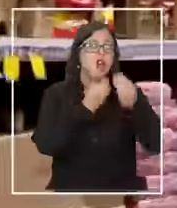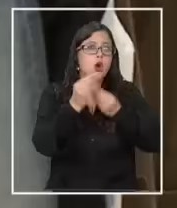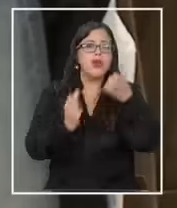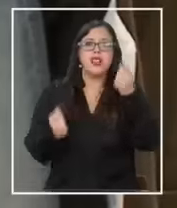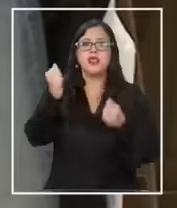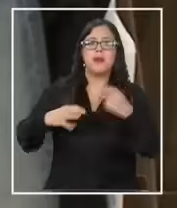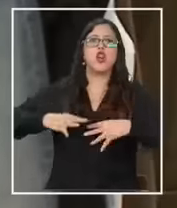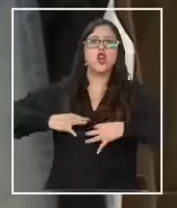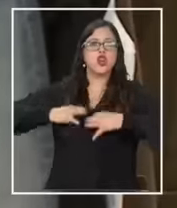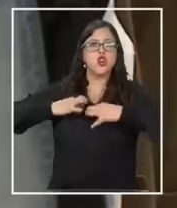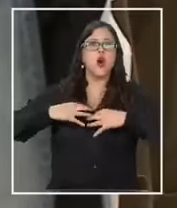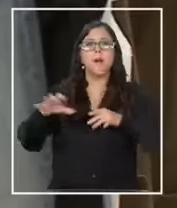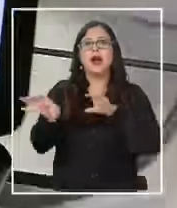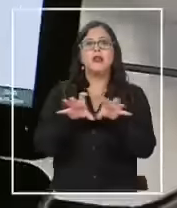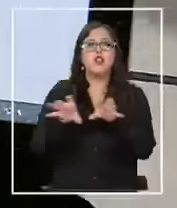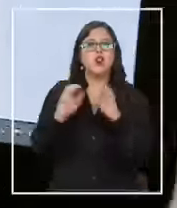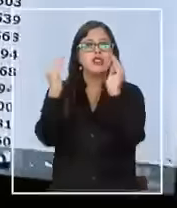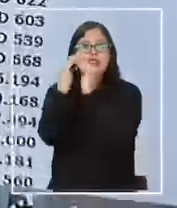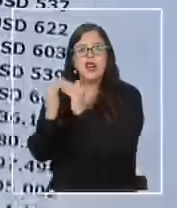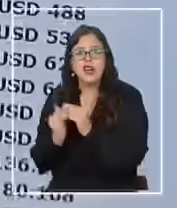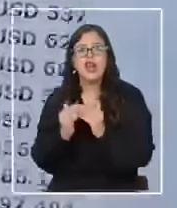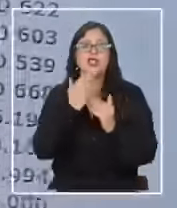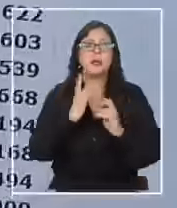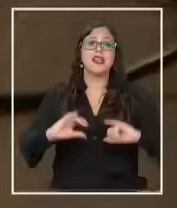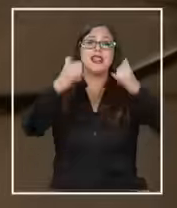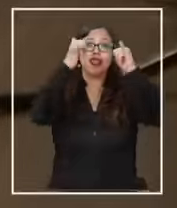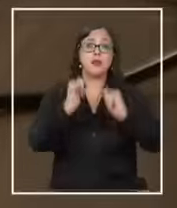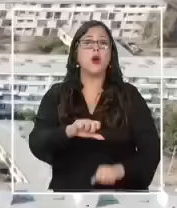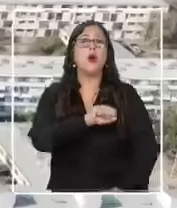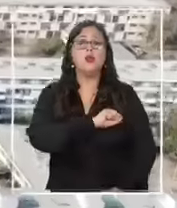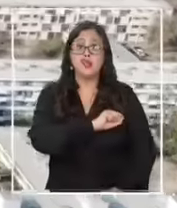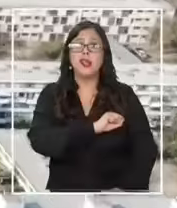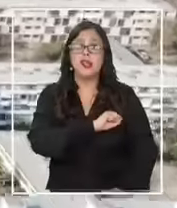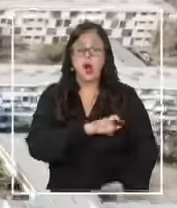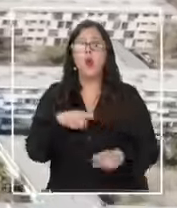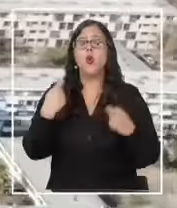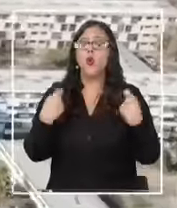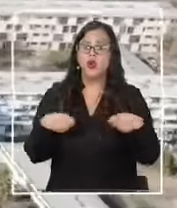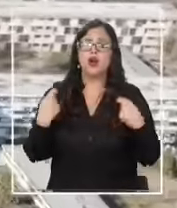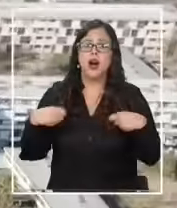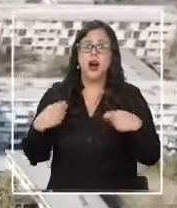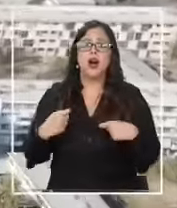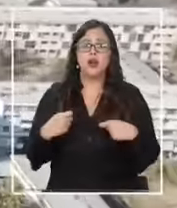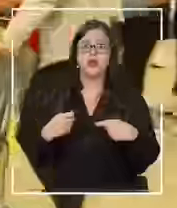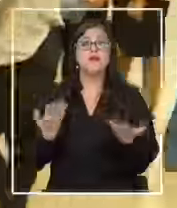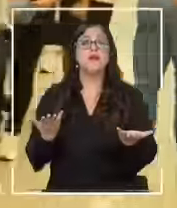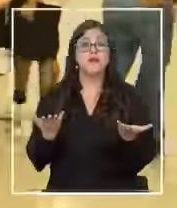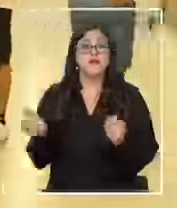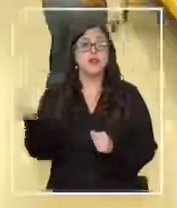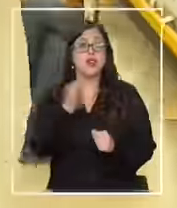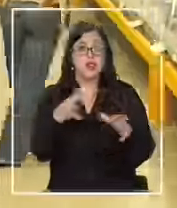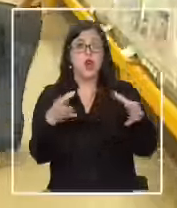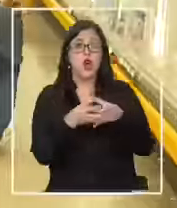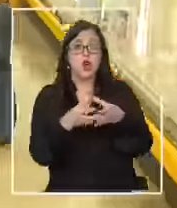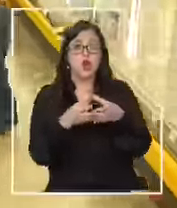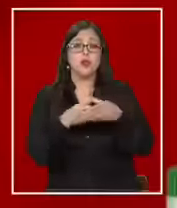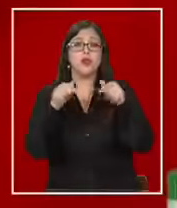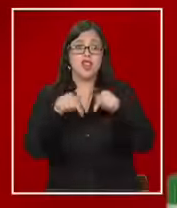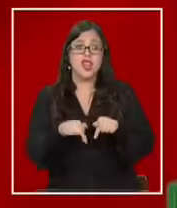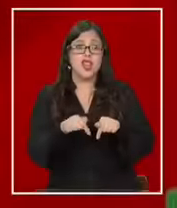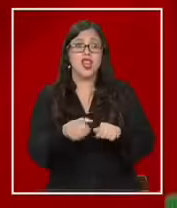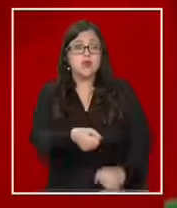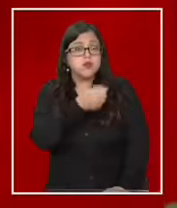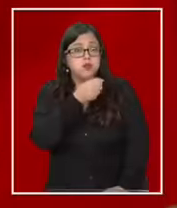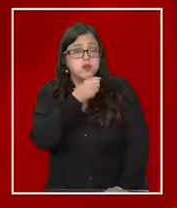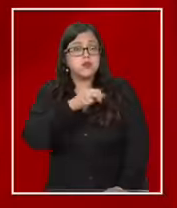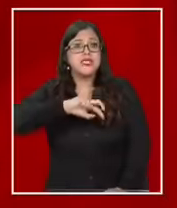ropa en ser domésticos y entretenimiento y Santiago es caro como confirmó un equipo de nuestro canal hace